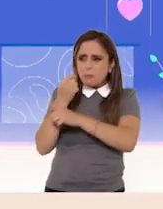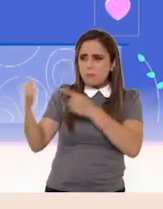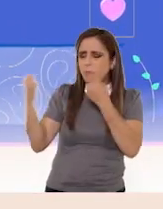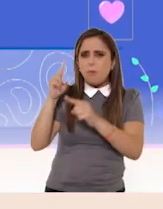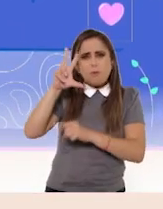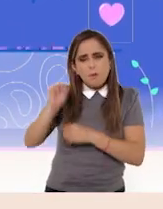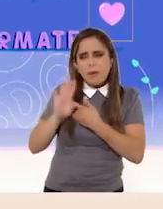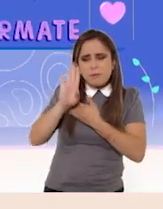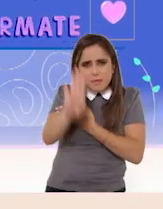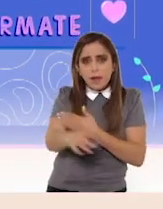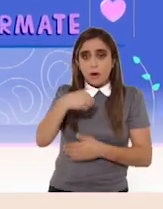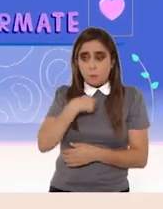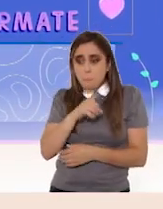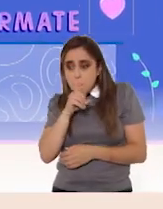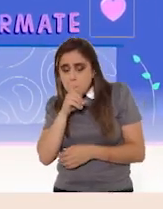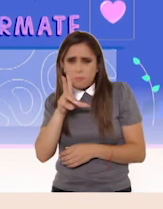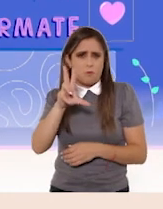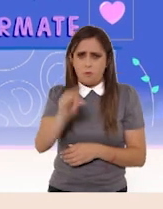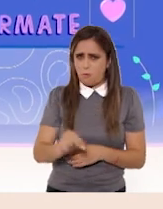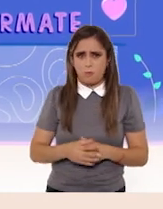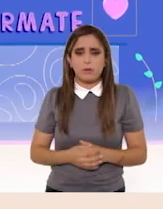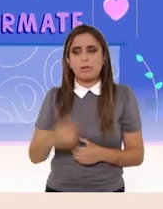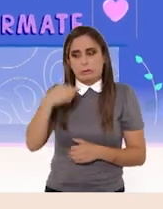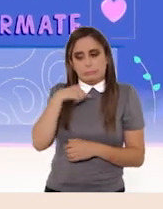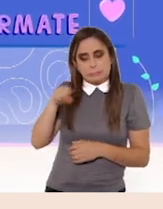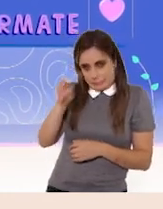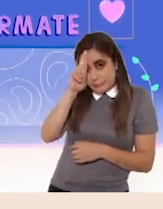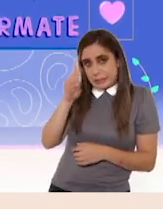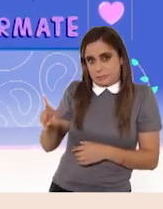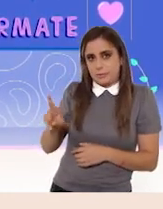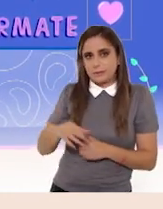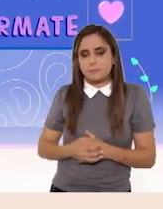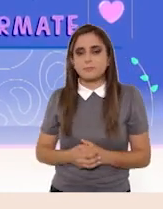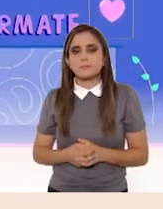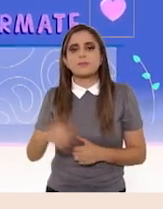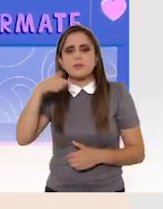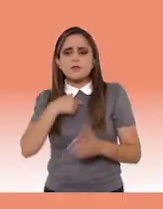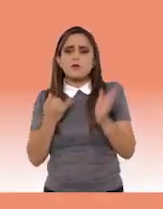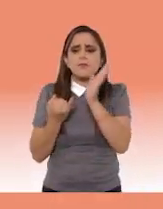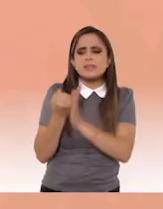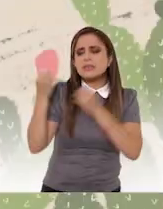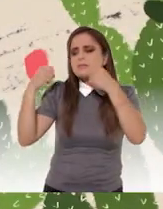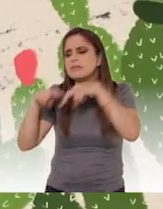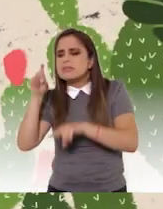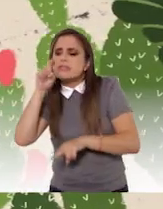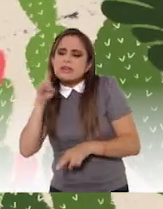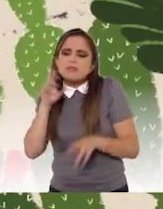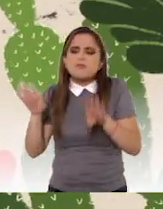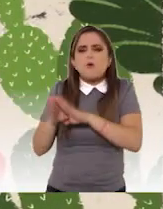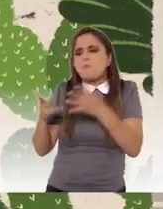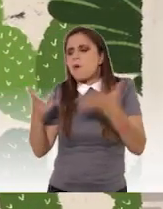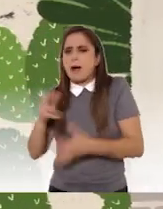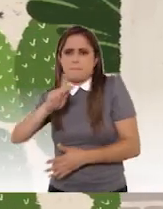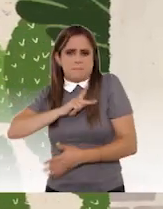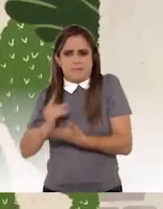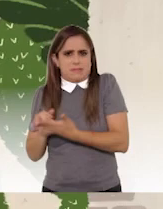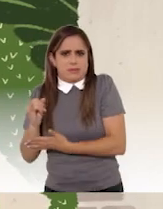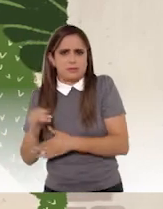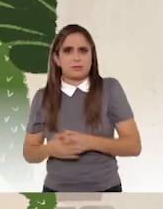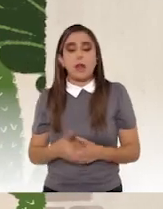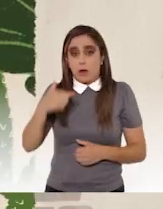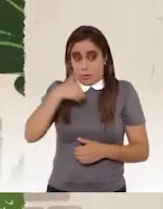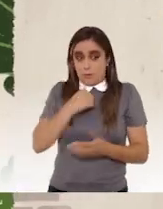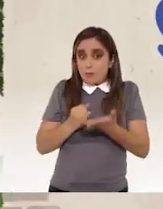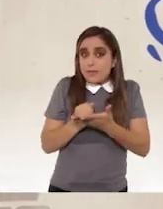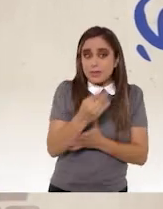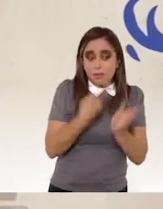Por un noviazgo sin violencias. Yo no me quedo callada. Yo la respeto. Yo decido cómo y con quién vivir